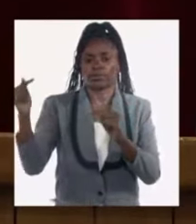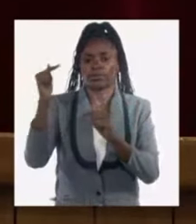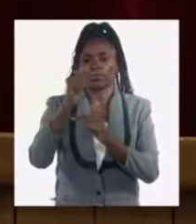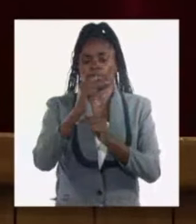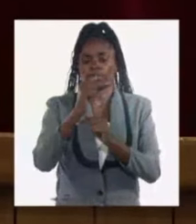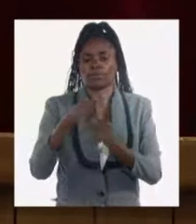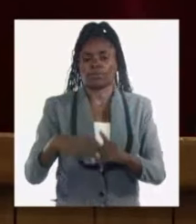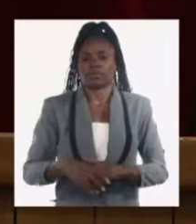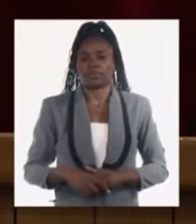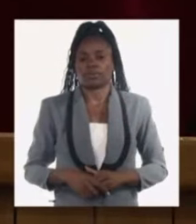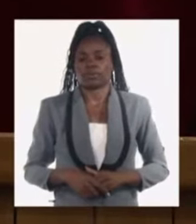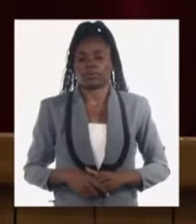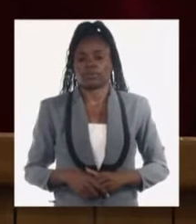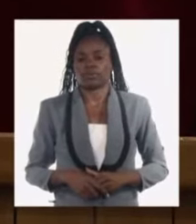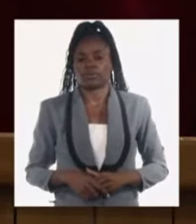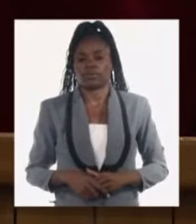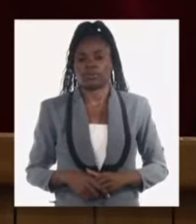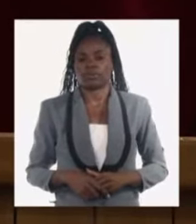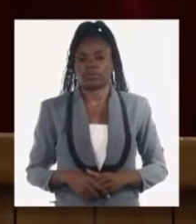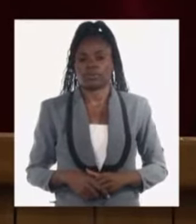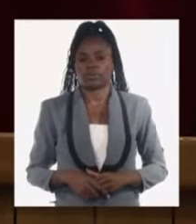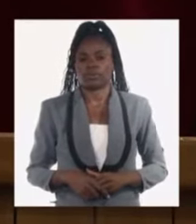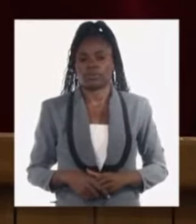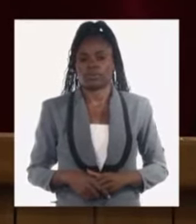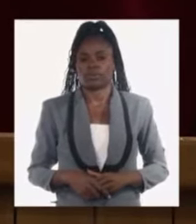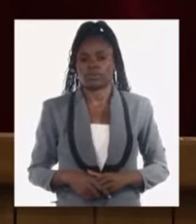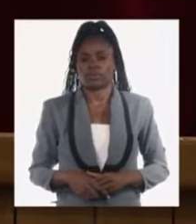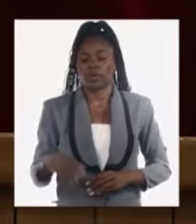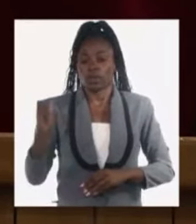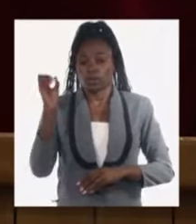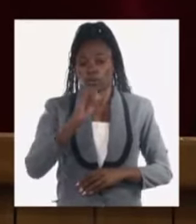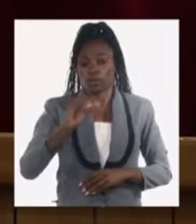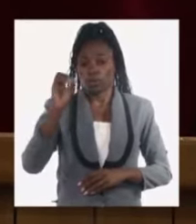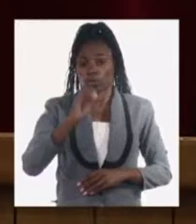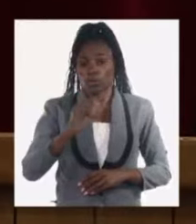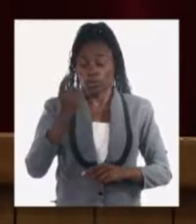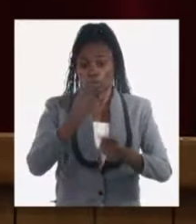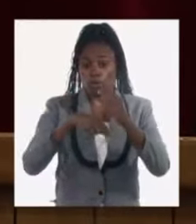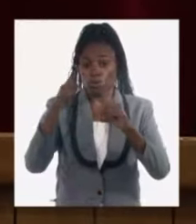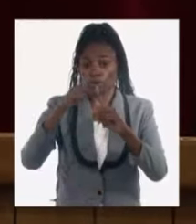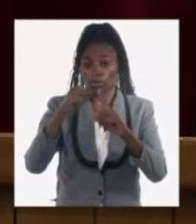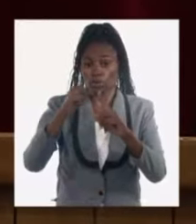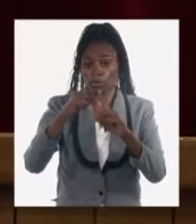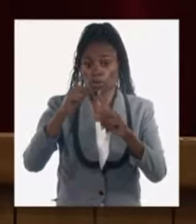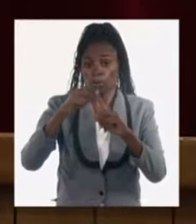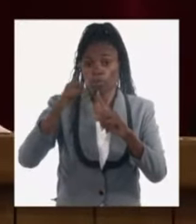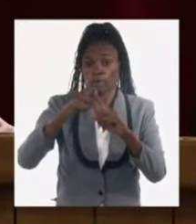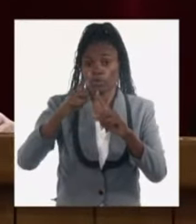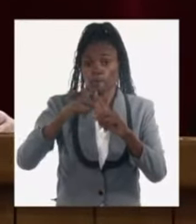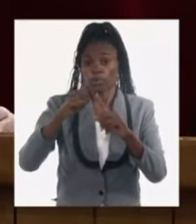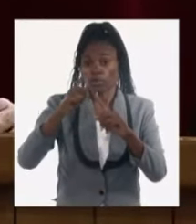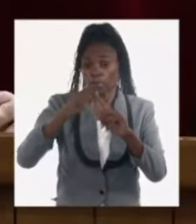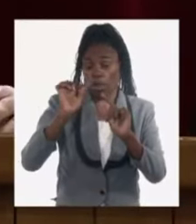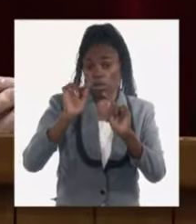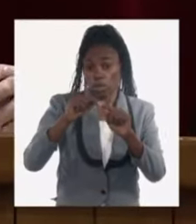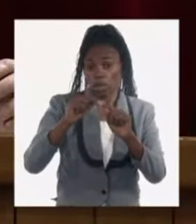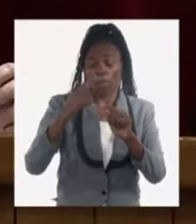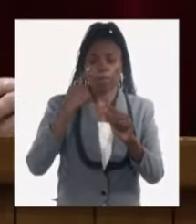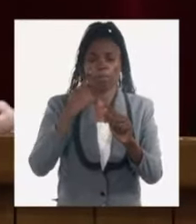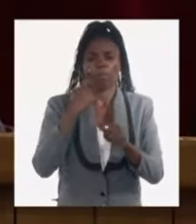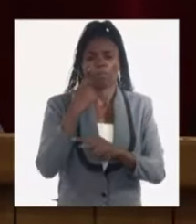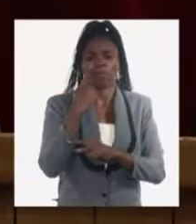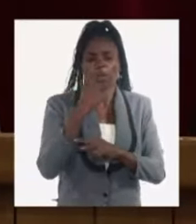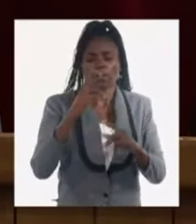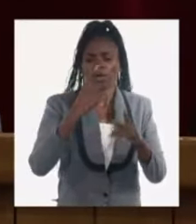vamos a tomar algunas medidas y a ordenar el comercio electrónico con pagos desde el exterior también como una vía de captación de